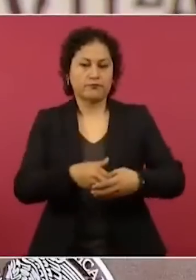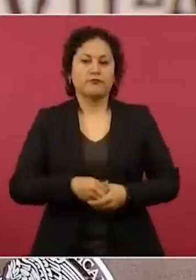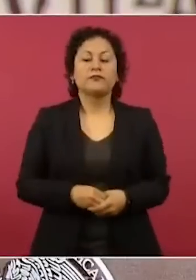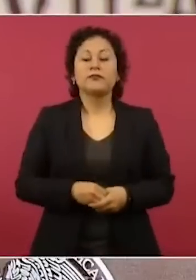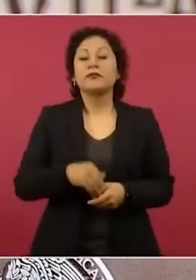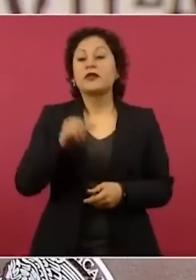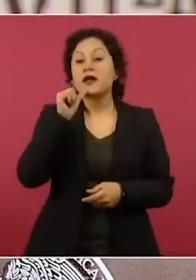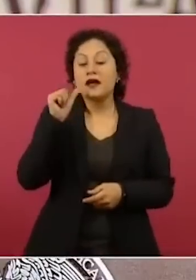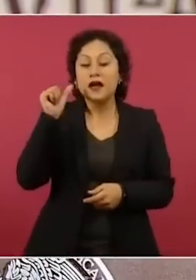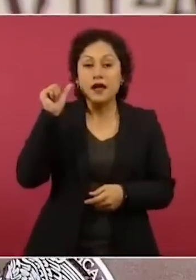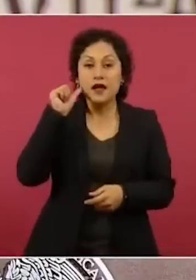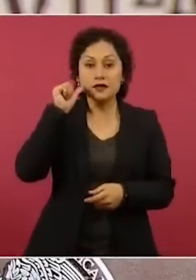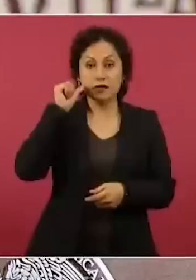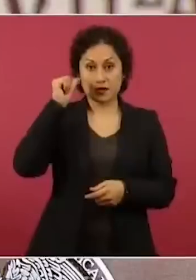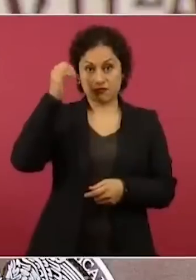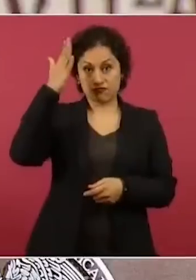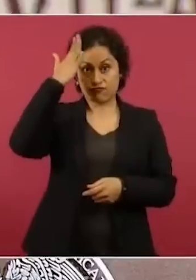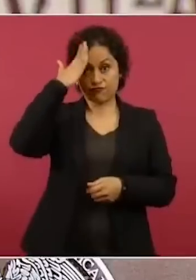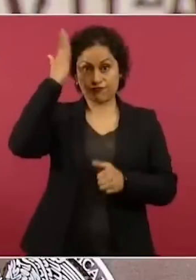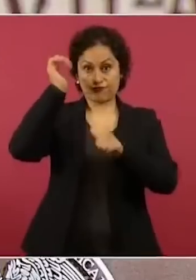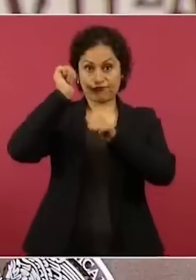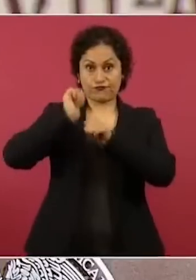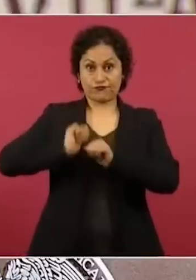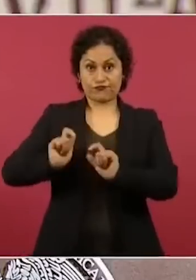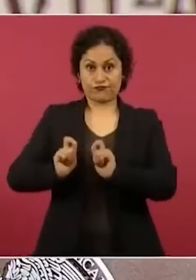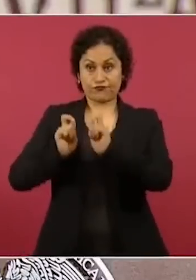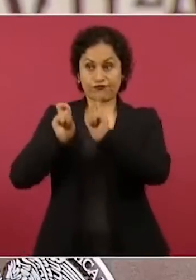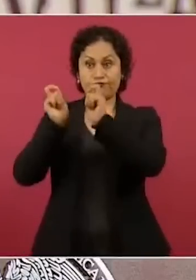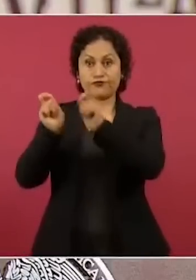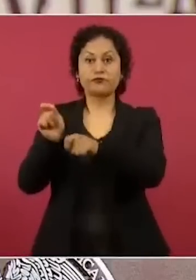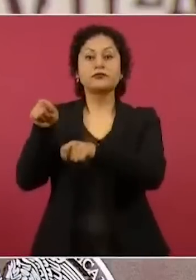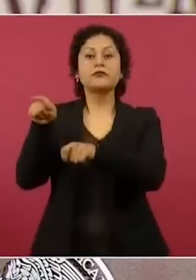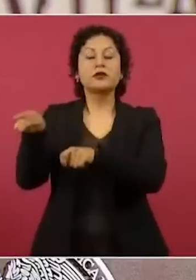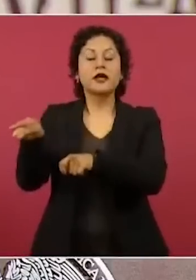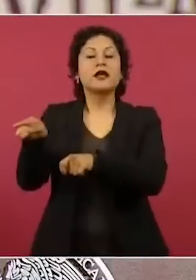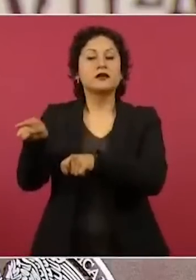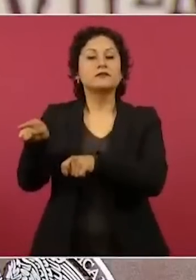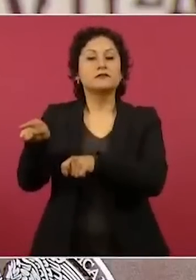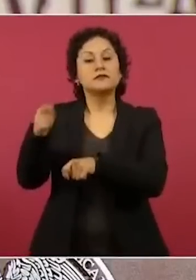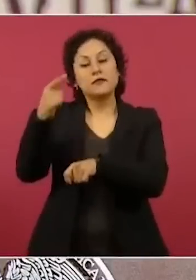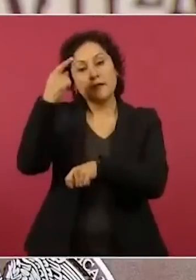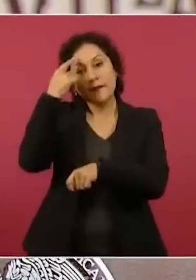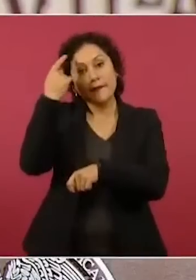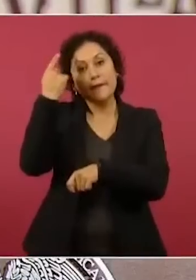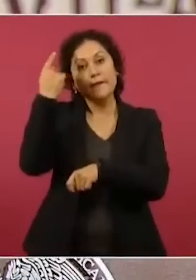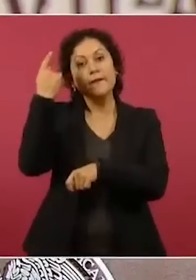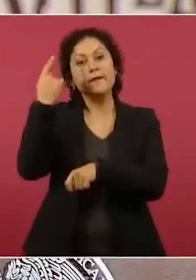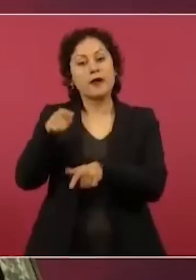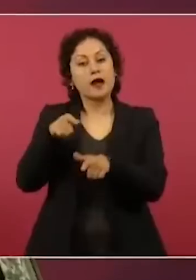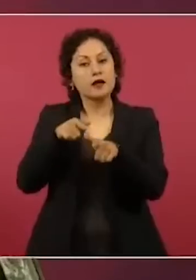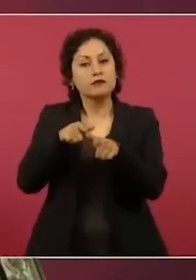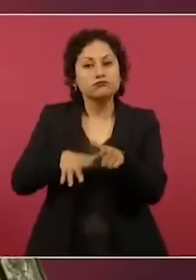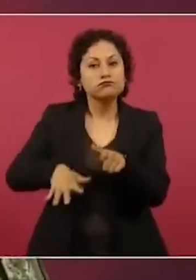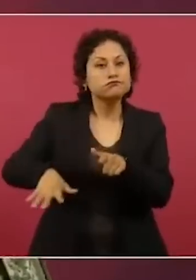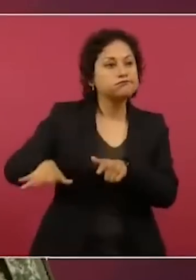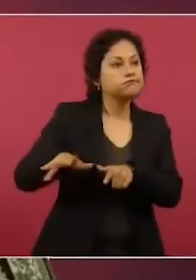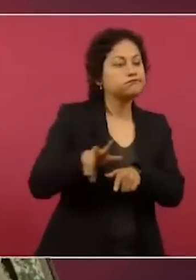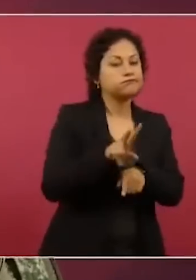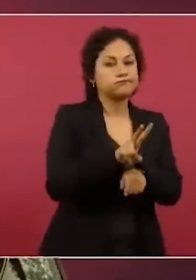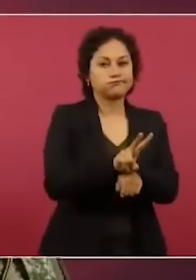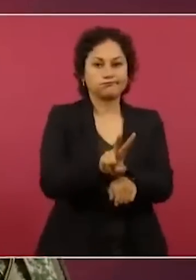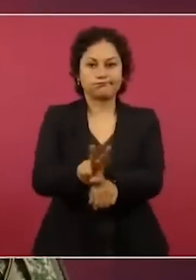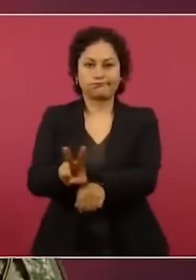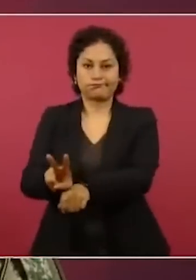para estar responsable, encargado de las operaciones, de estar supervisando